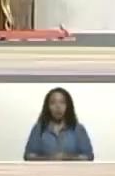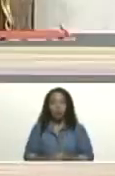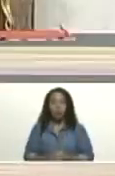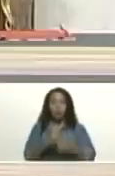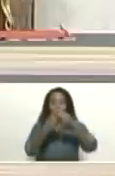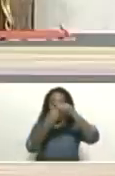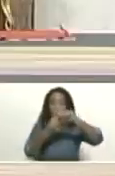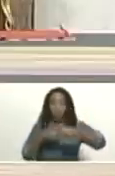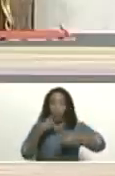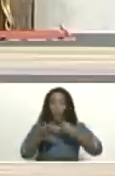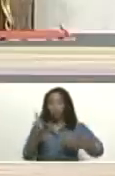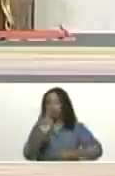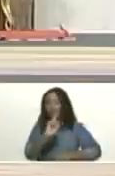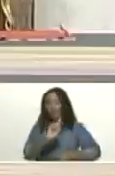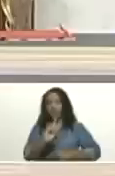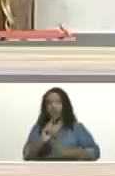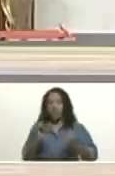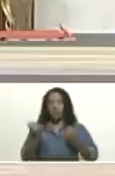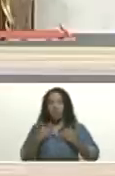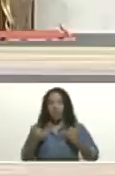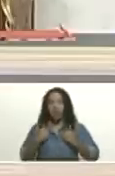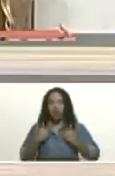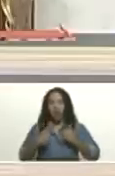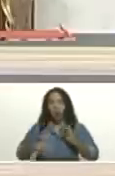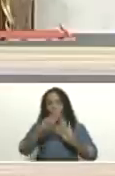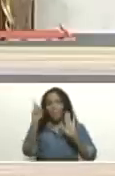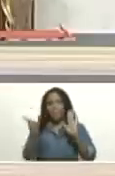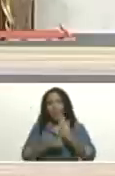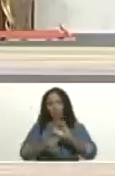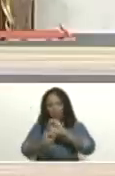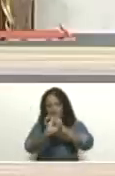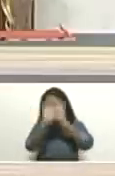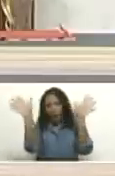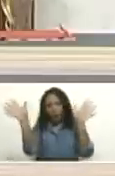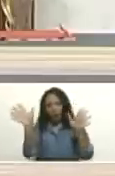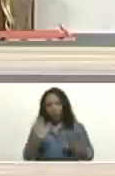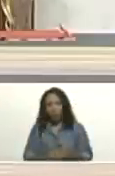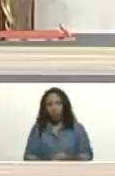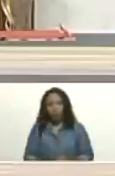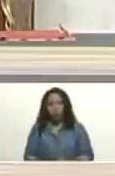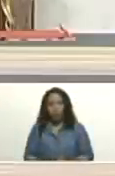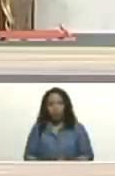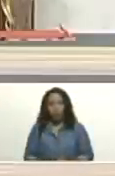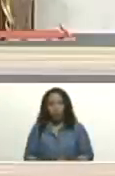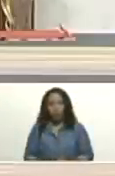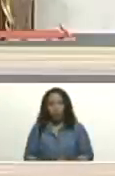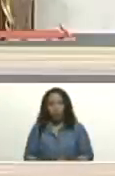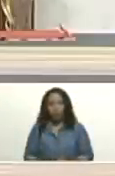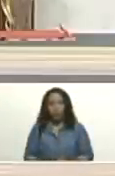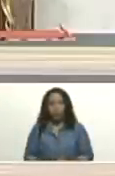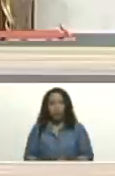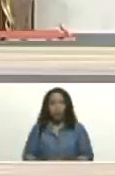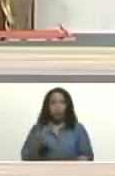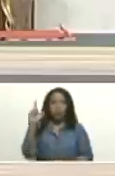político, por convicción absoluta de que es necesario